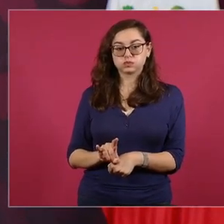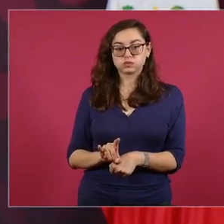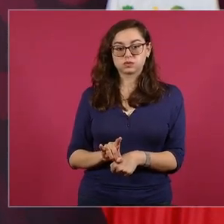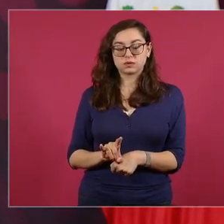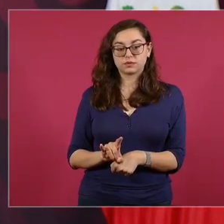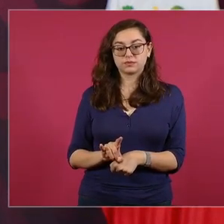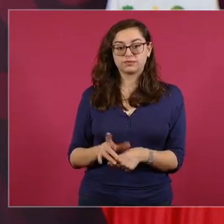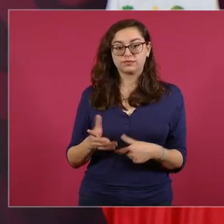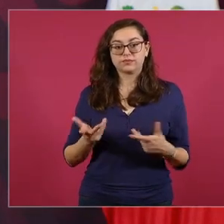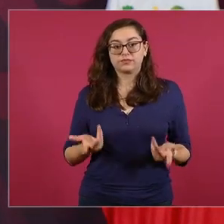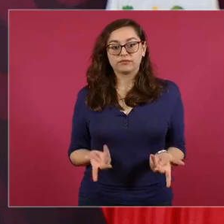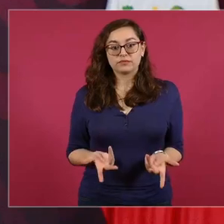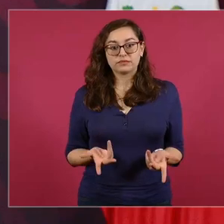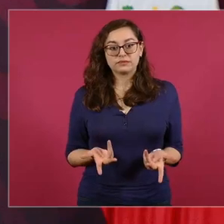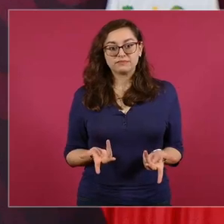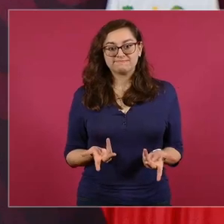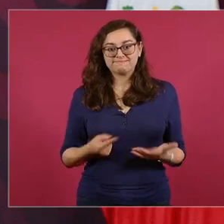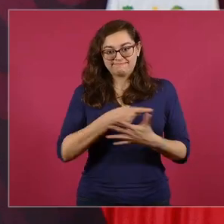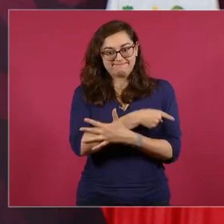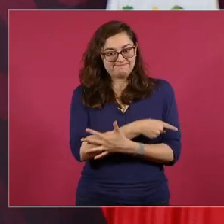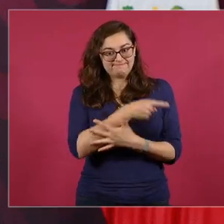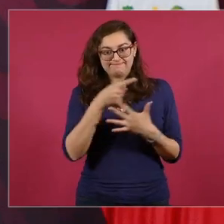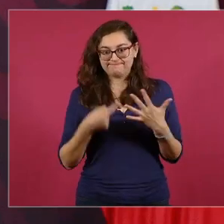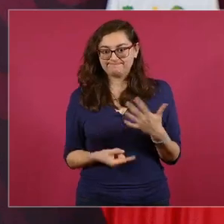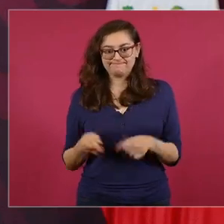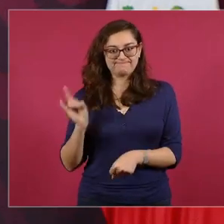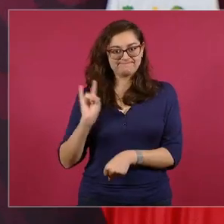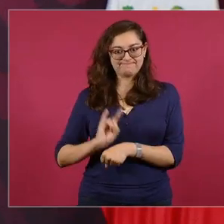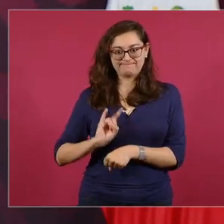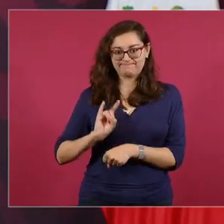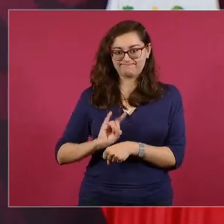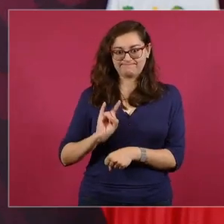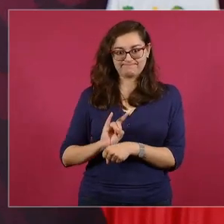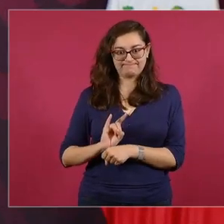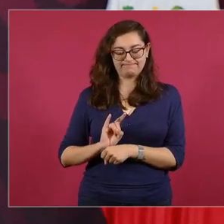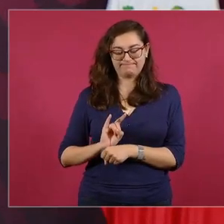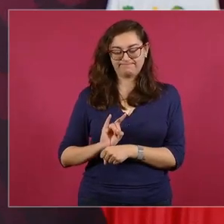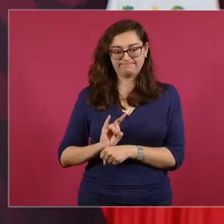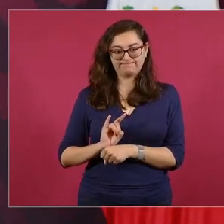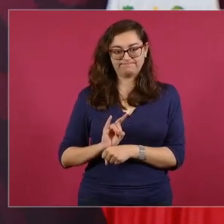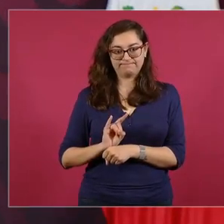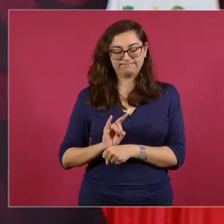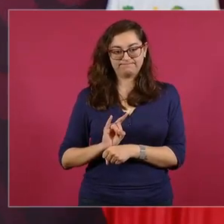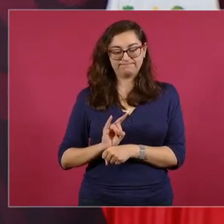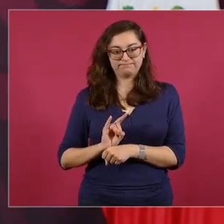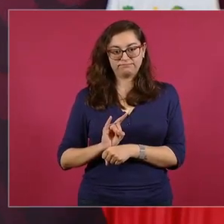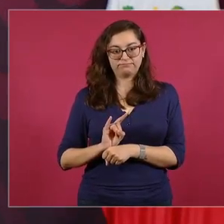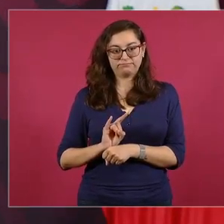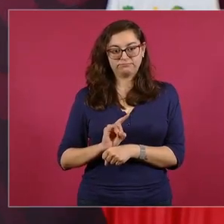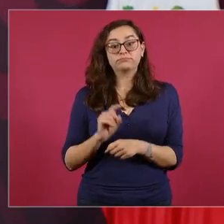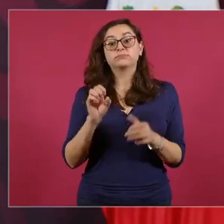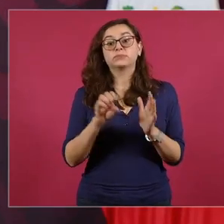simuladores simuladores en todo sentido por ejemplo qué seriedad